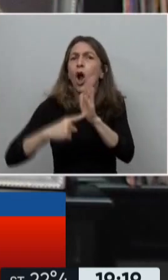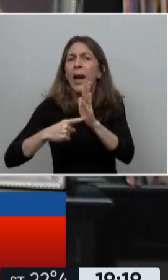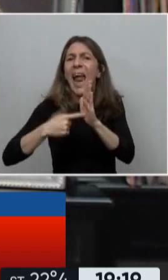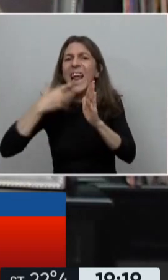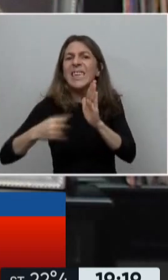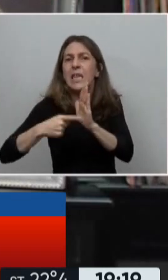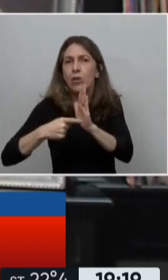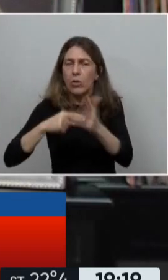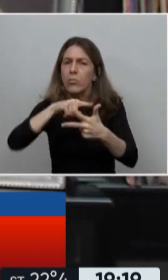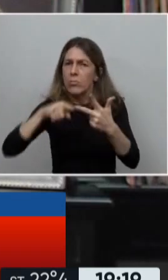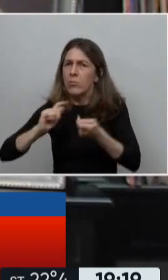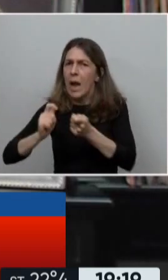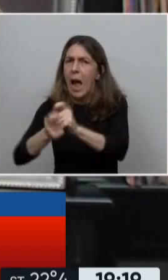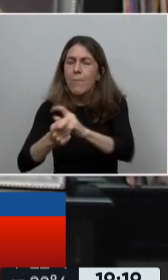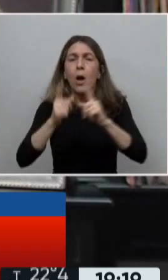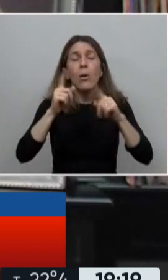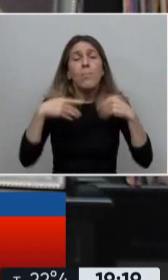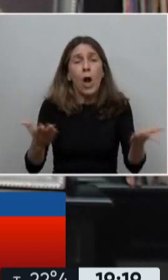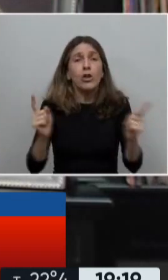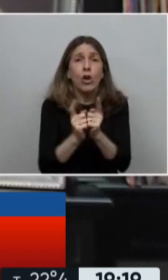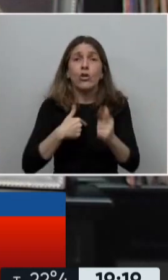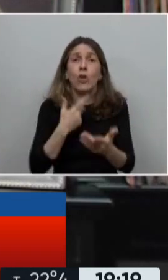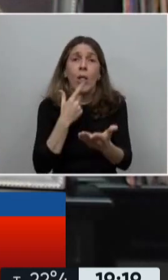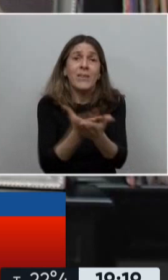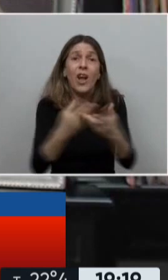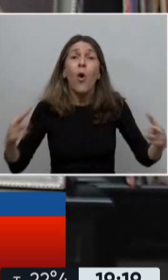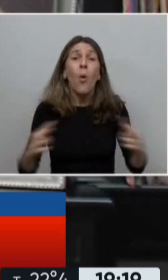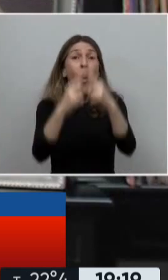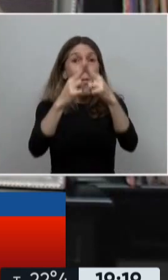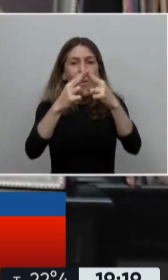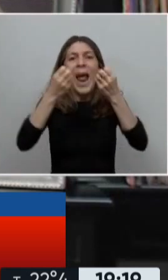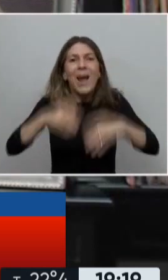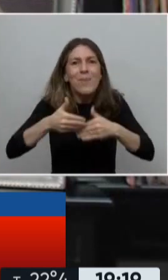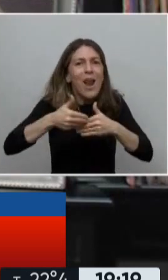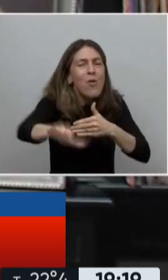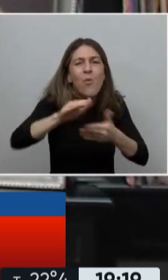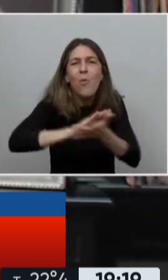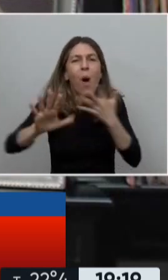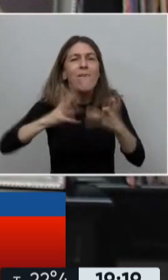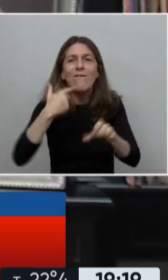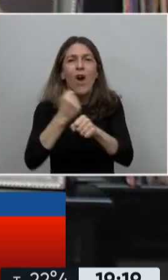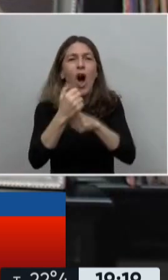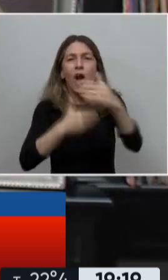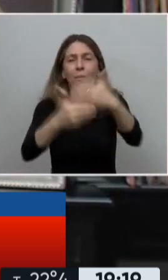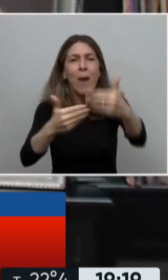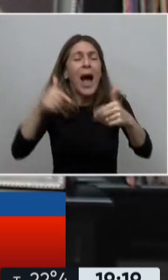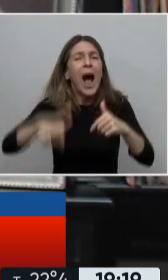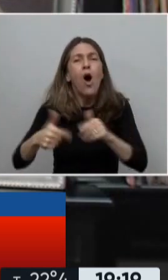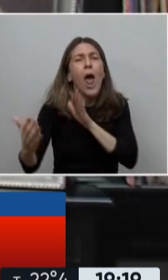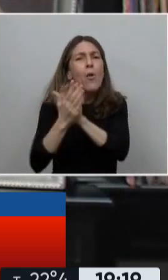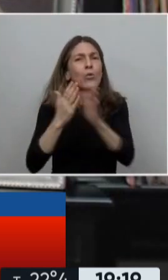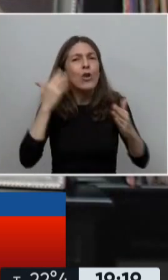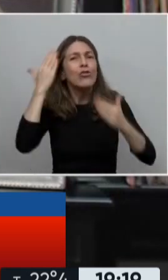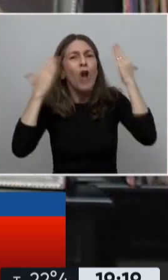En síntesis, aspiro que en esta cumbre nazca un nuevo camino. Es la hora histórica de soñar juntos.